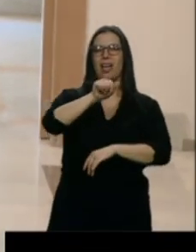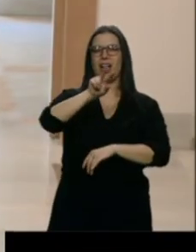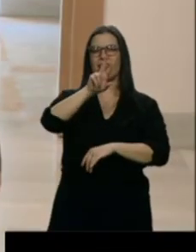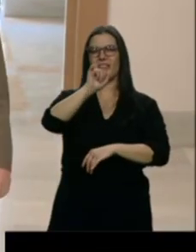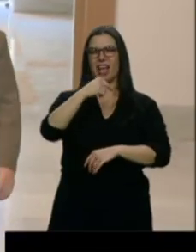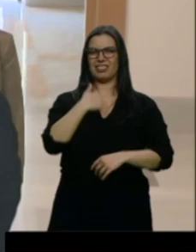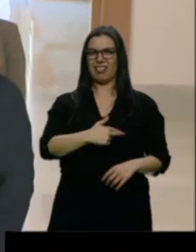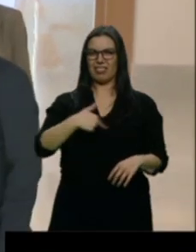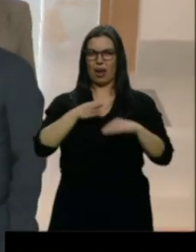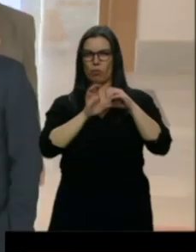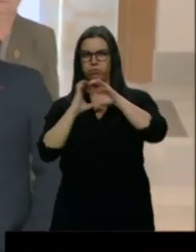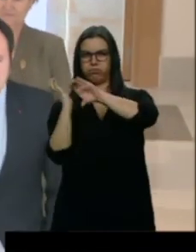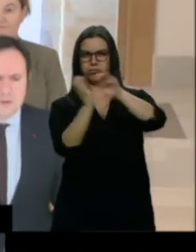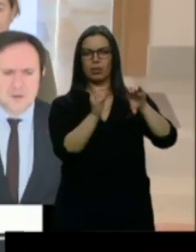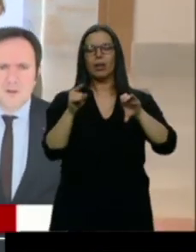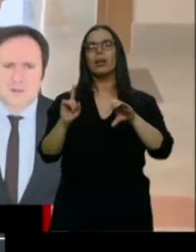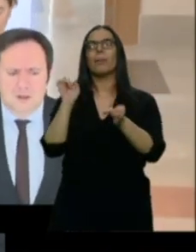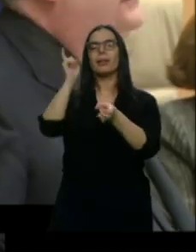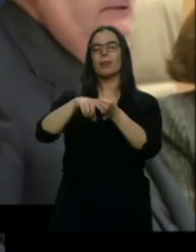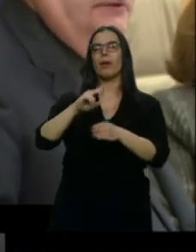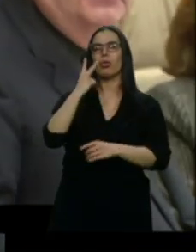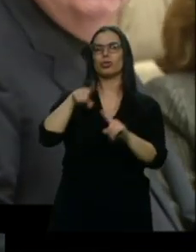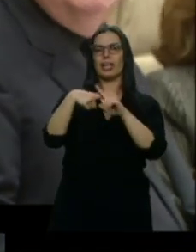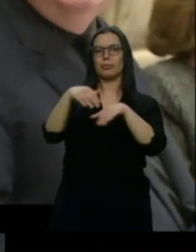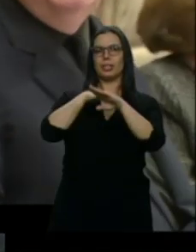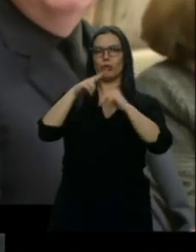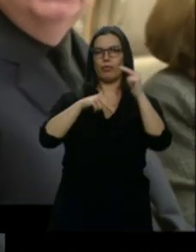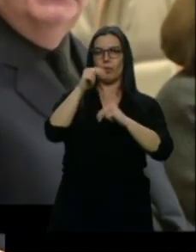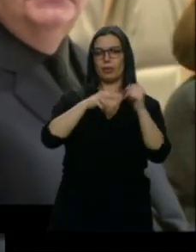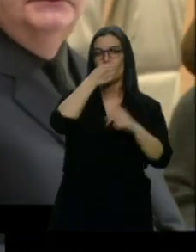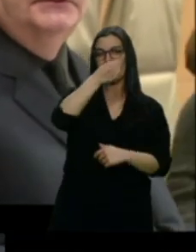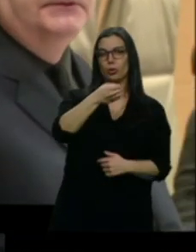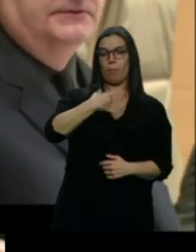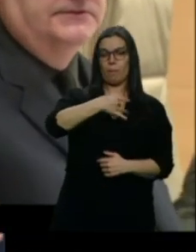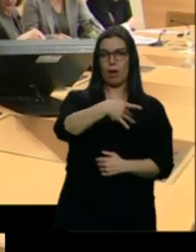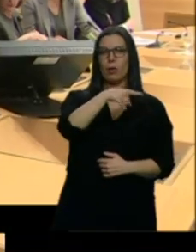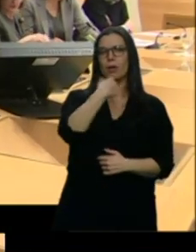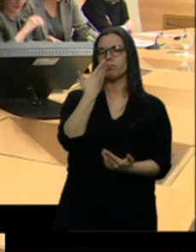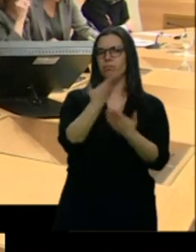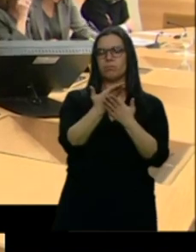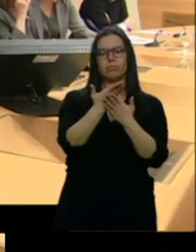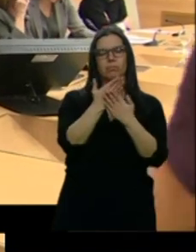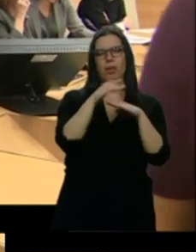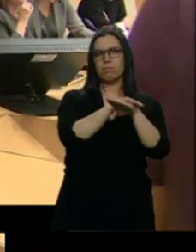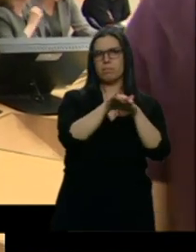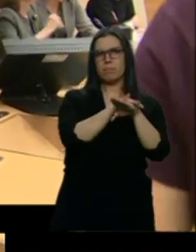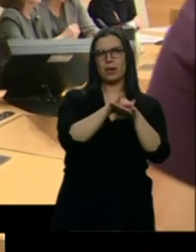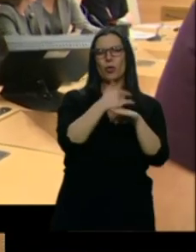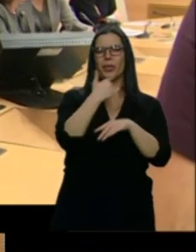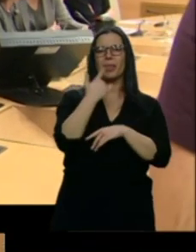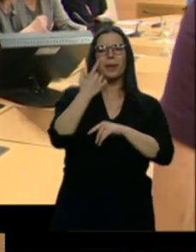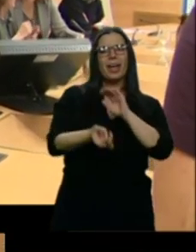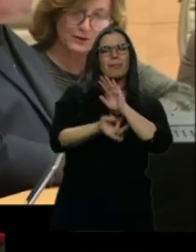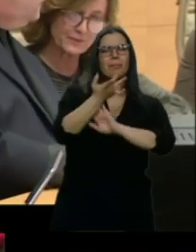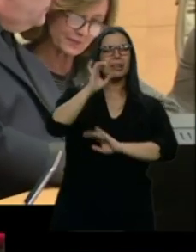exministros de Fomento. El socialista José Blanco pidió perdón y negó que se creara un relato para culpar al maquinista. Ana Pastor